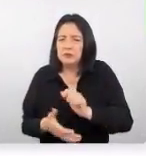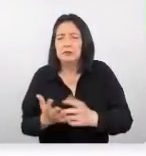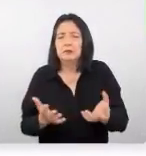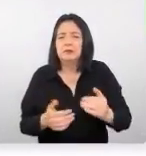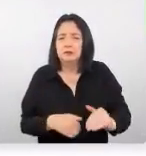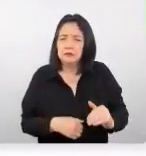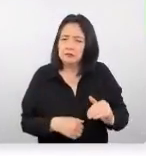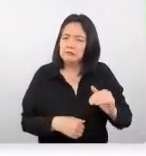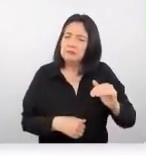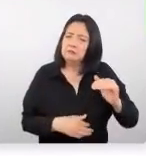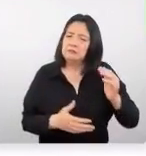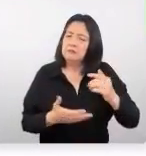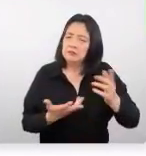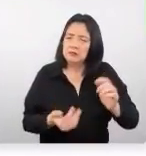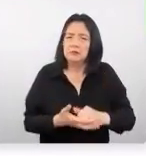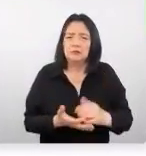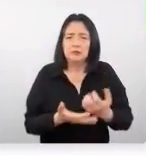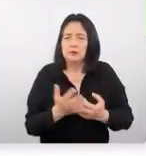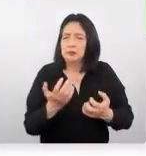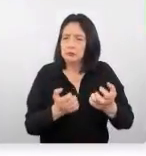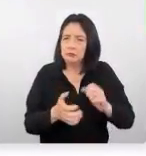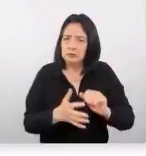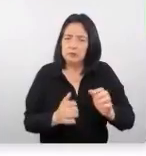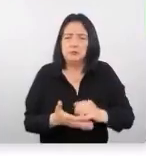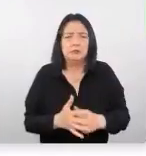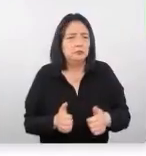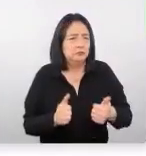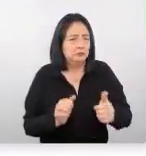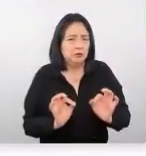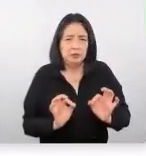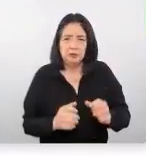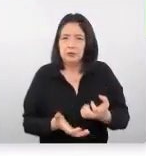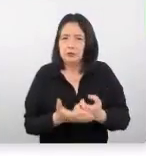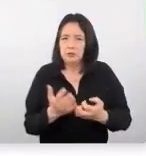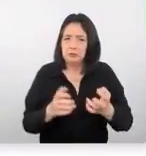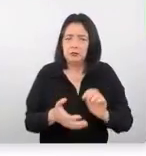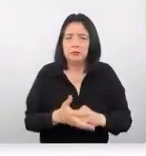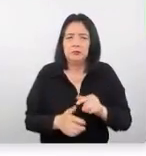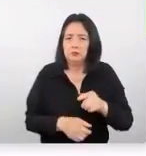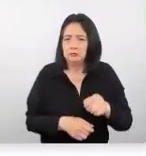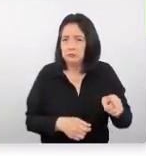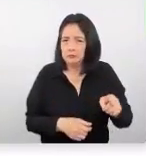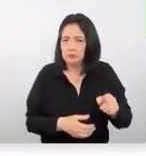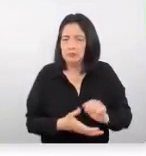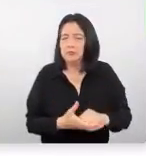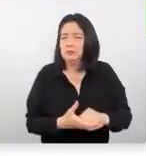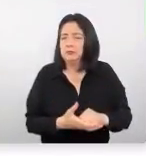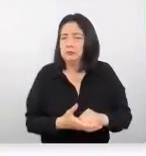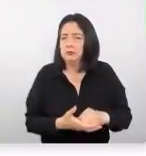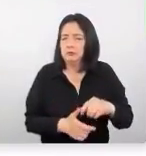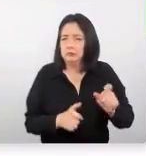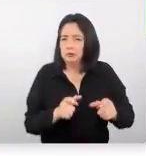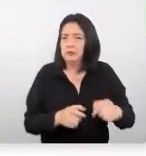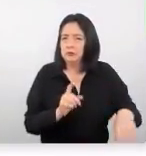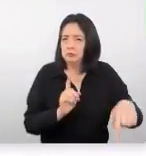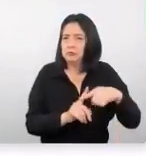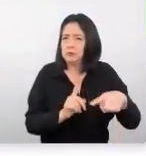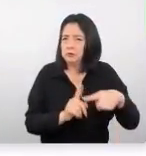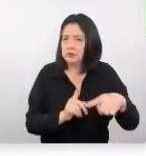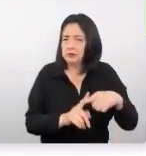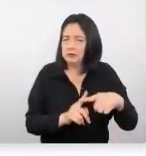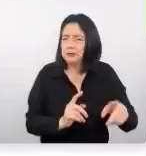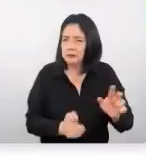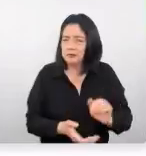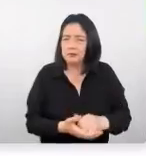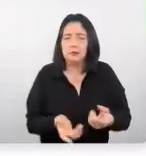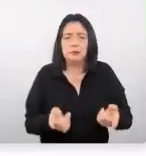crecido en una etapa de crecimiento económico o estabilidad económica entonces son bastante positivos al momento